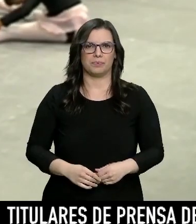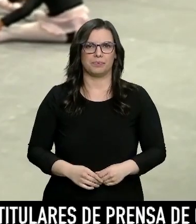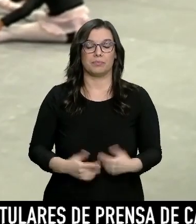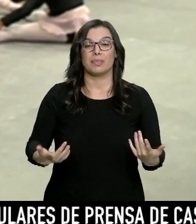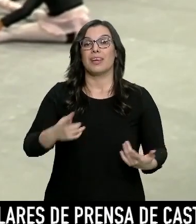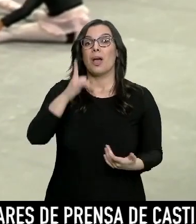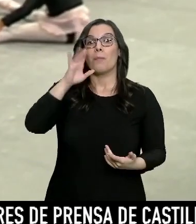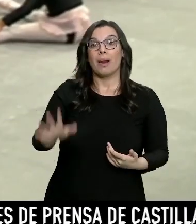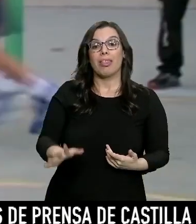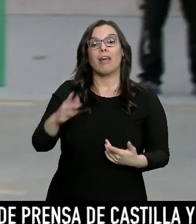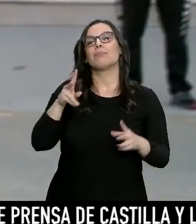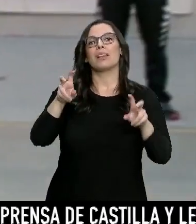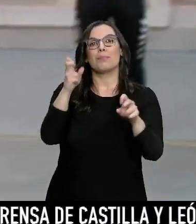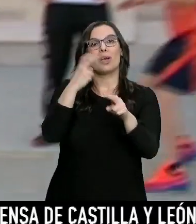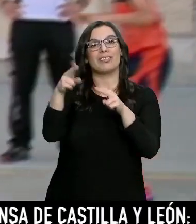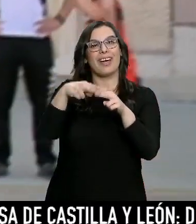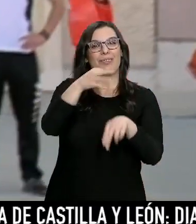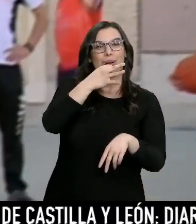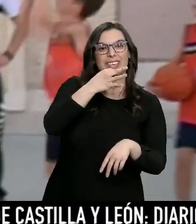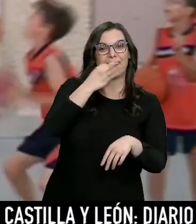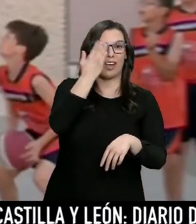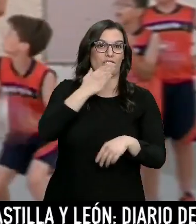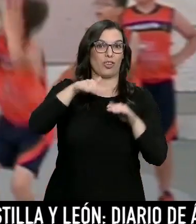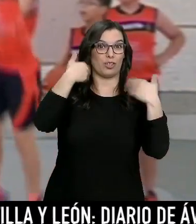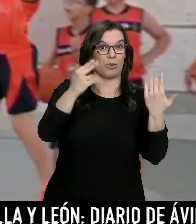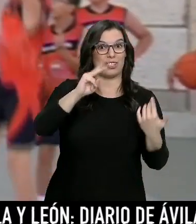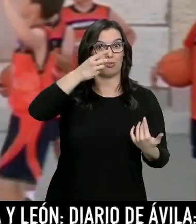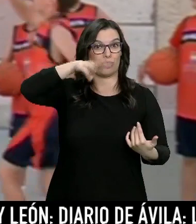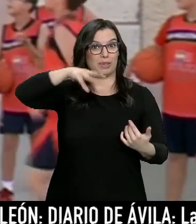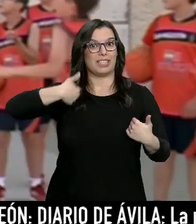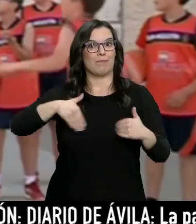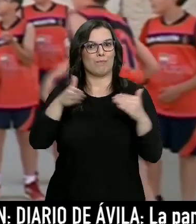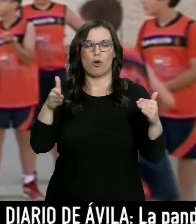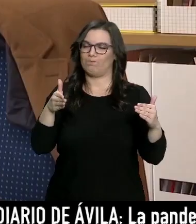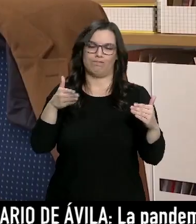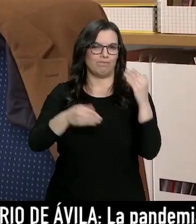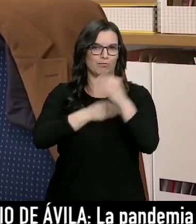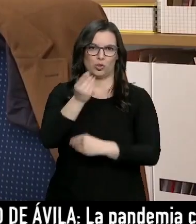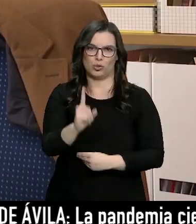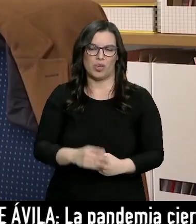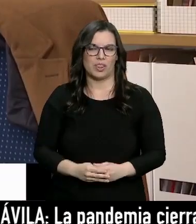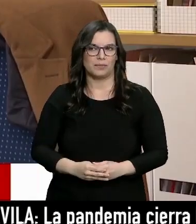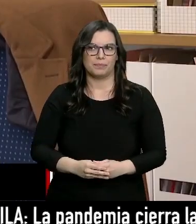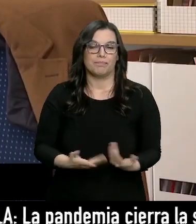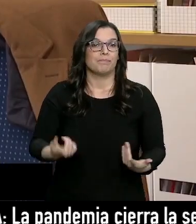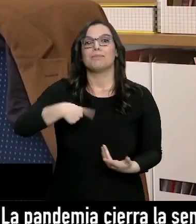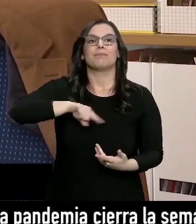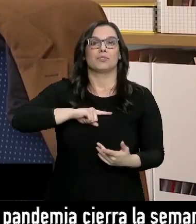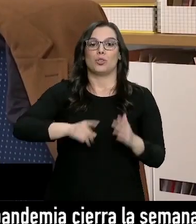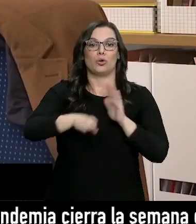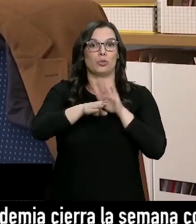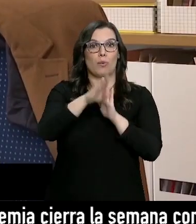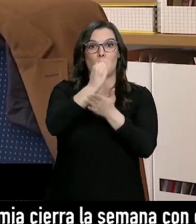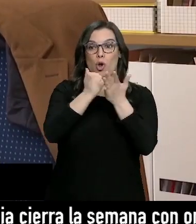Parecía que las actividades extraescolares se iban a retomar en el segundo trimestre, pero no ha sido así. Nos seguimos manteniendo como única comunidad